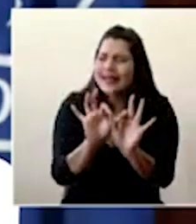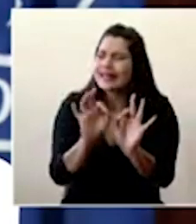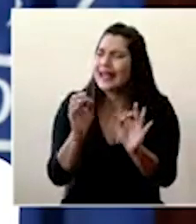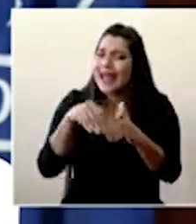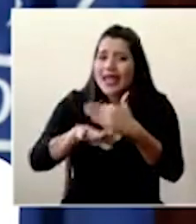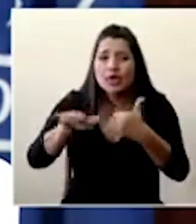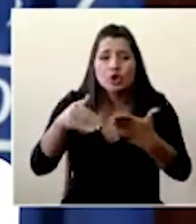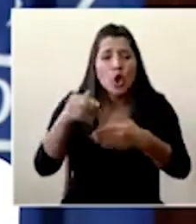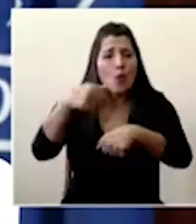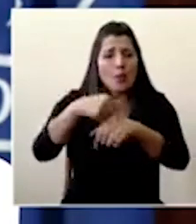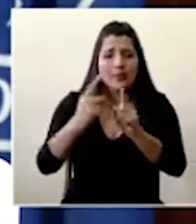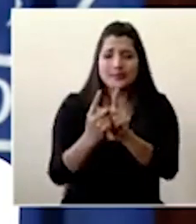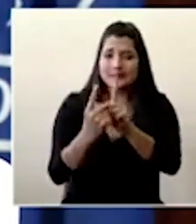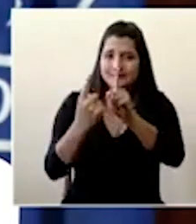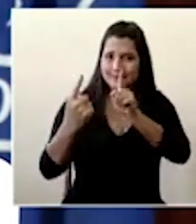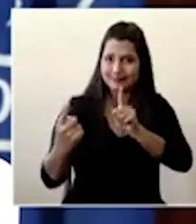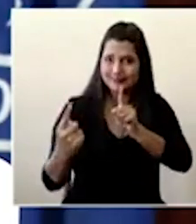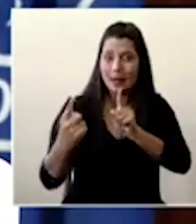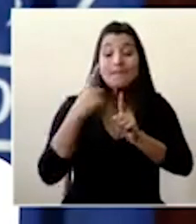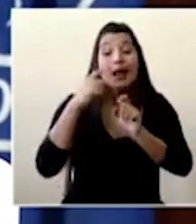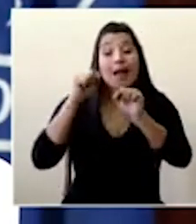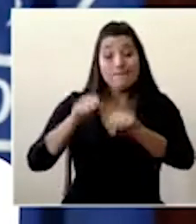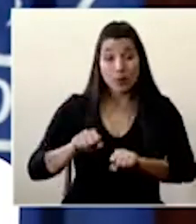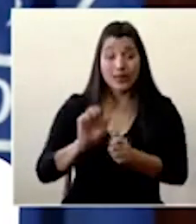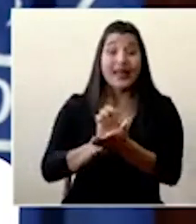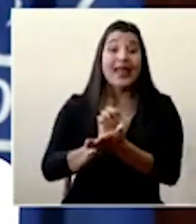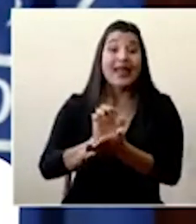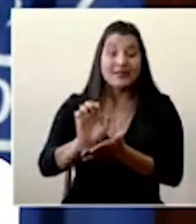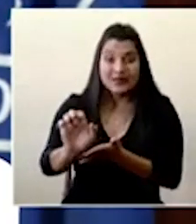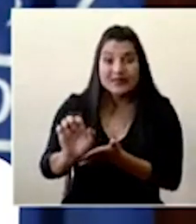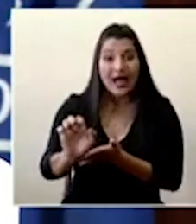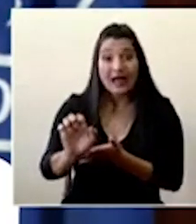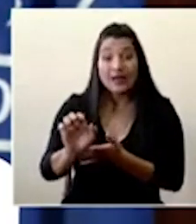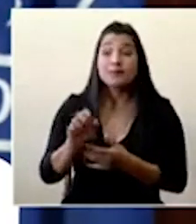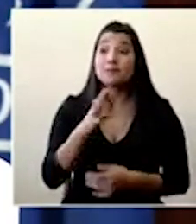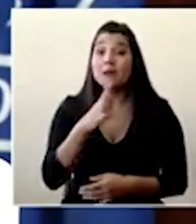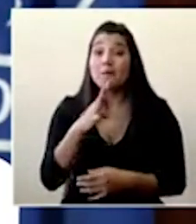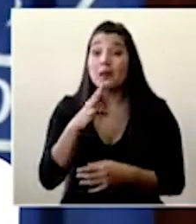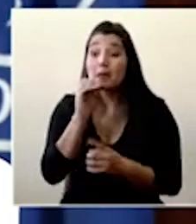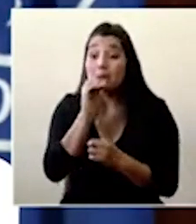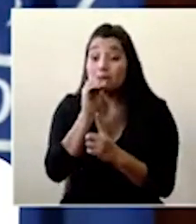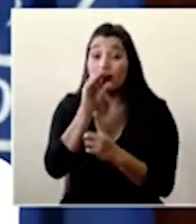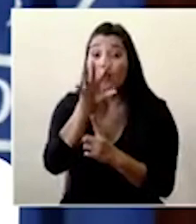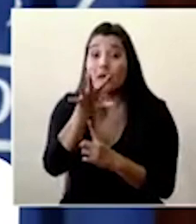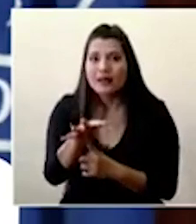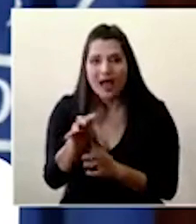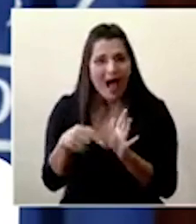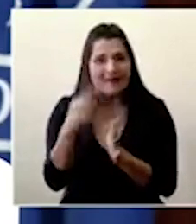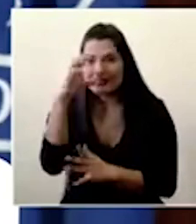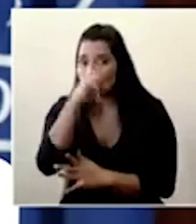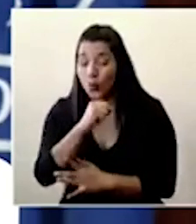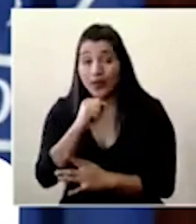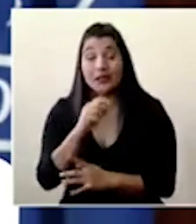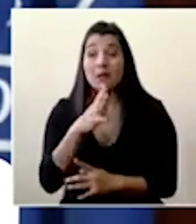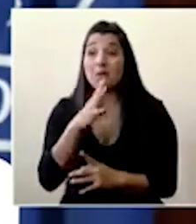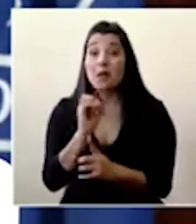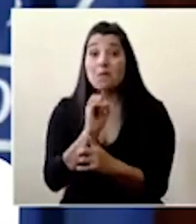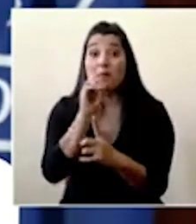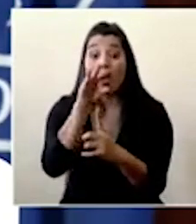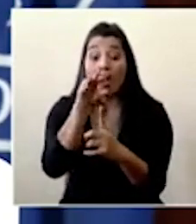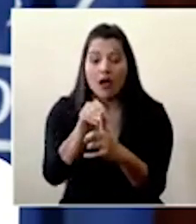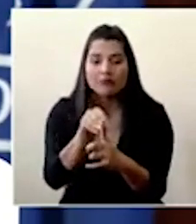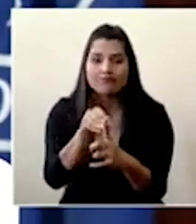distancia de un metro y medio más para evitar justamente que eventualmente las gotitas incluso de saliva en las conversaciones pues puedan también